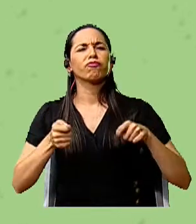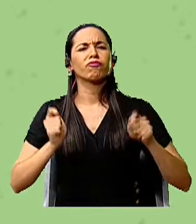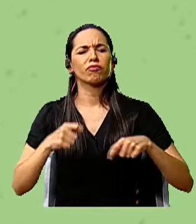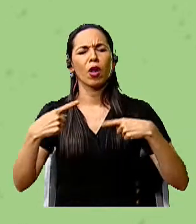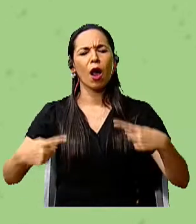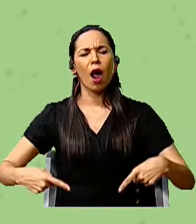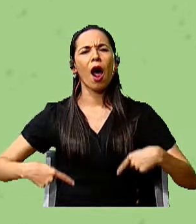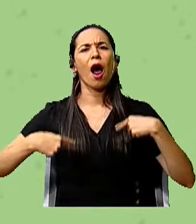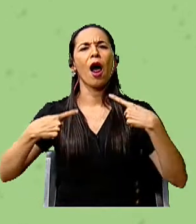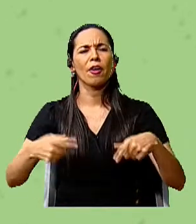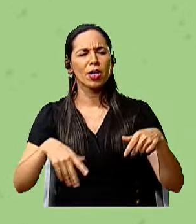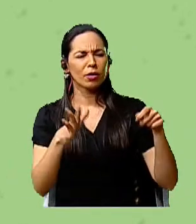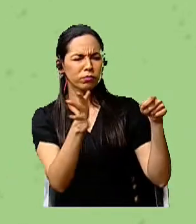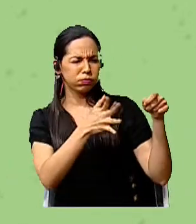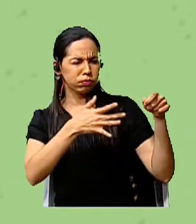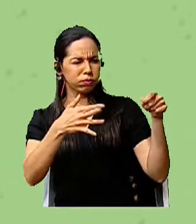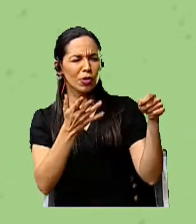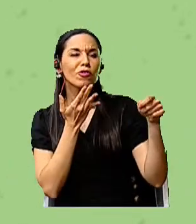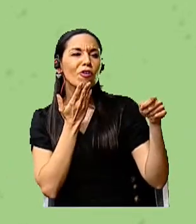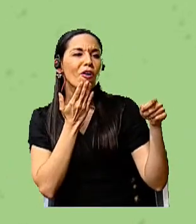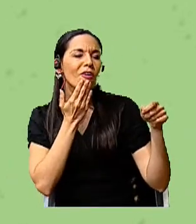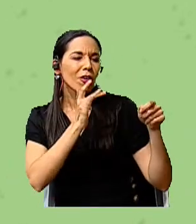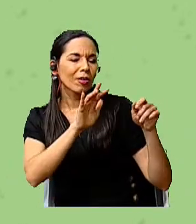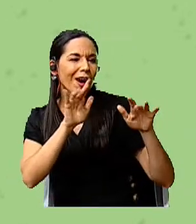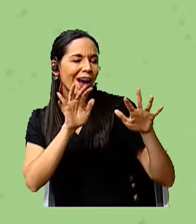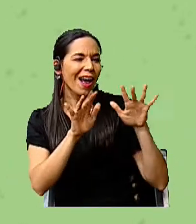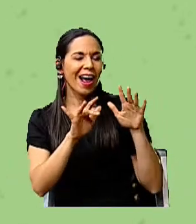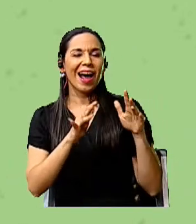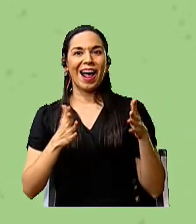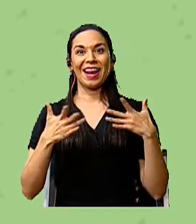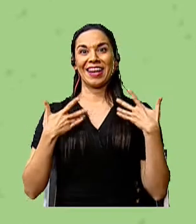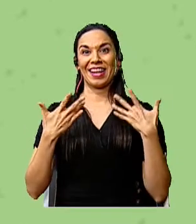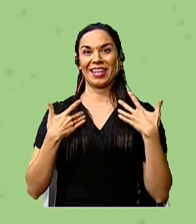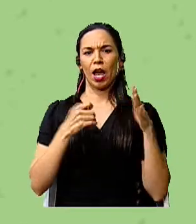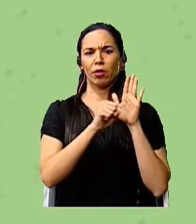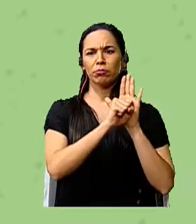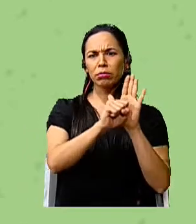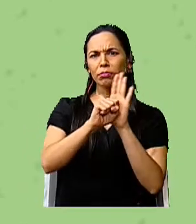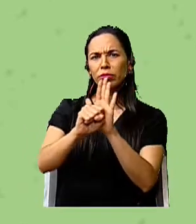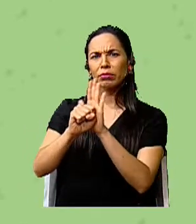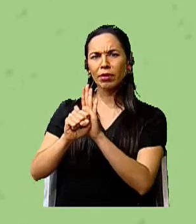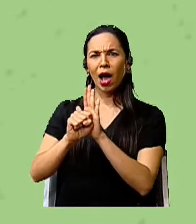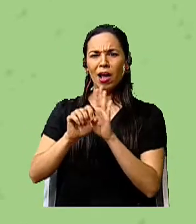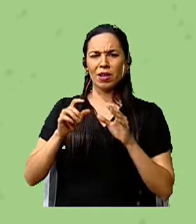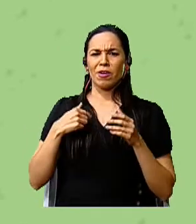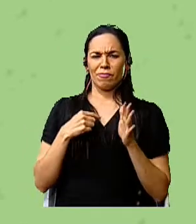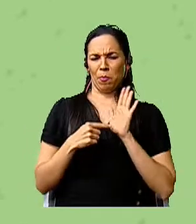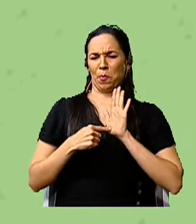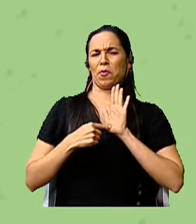color, alegría y símbolos que representan nuestra tierra.